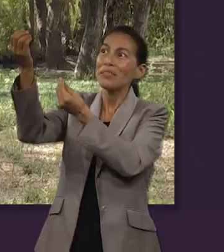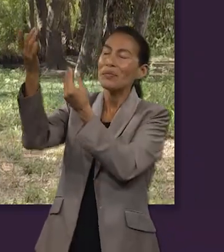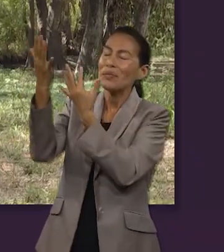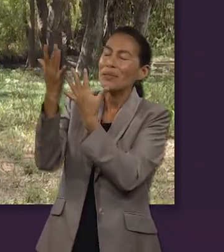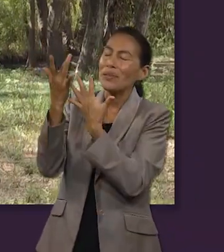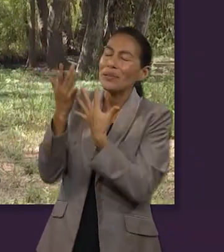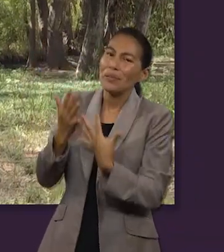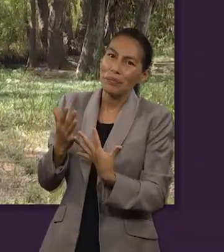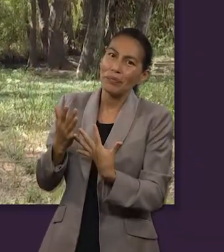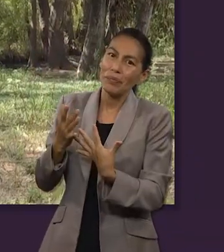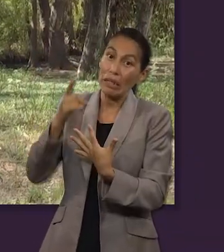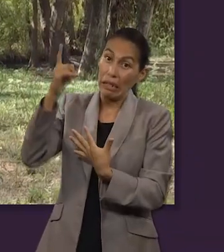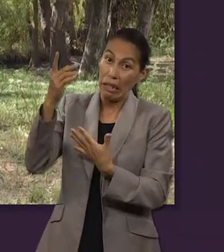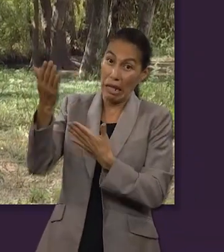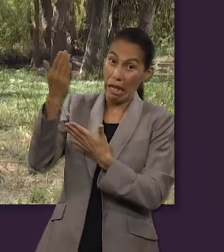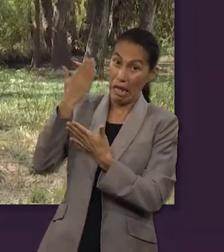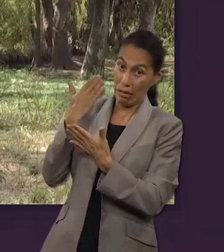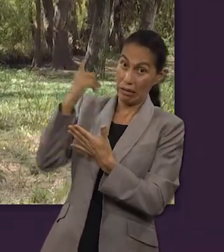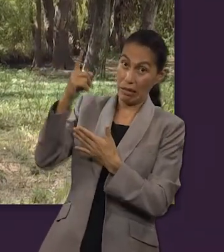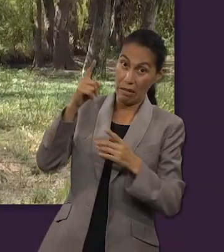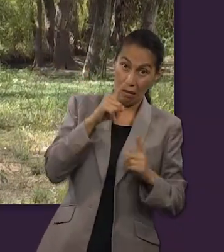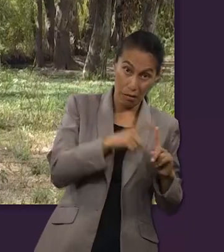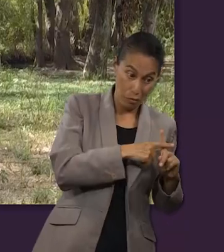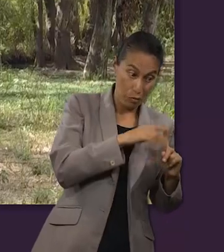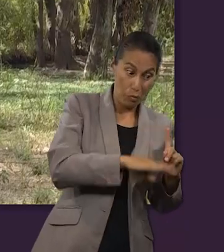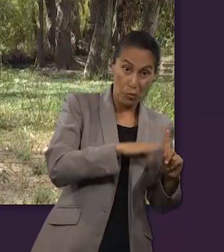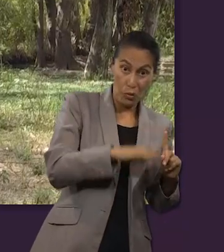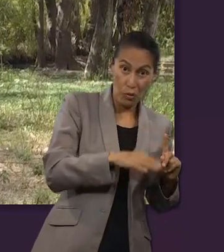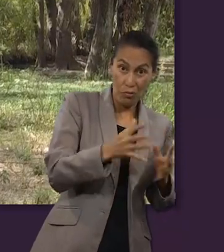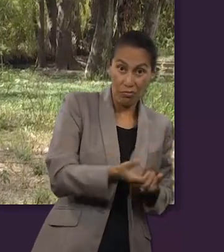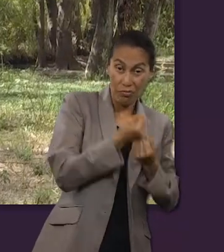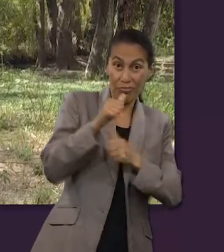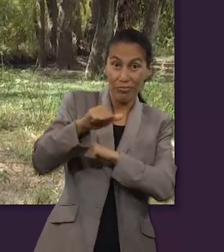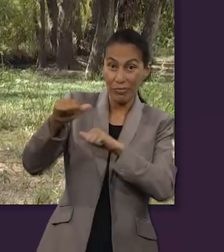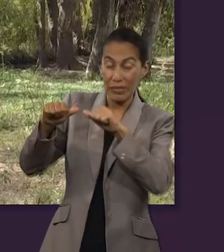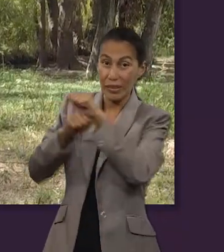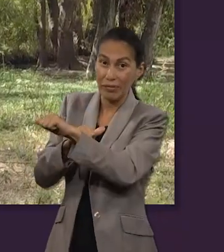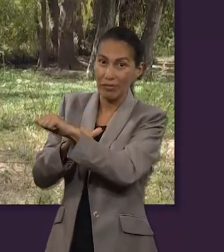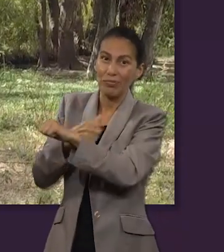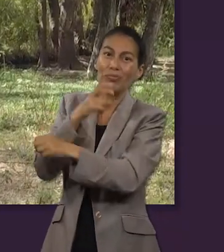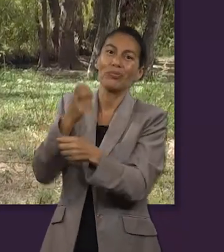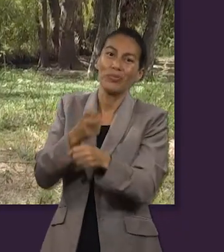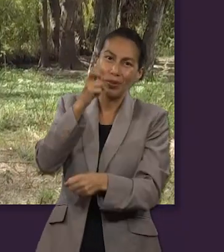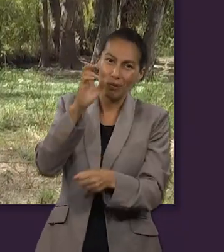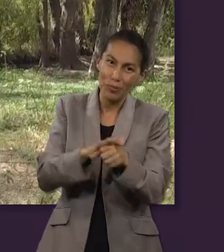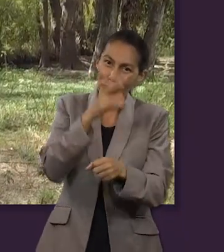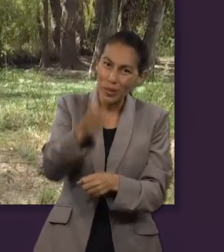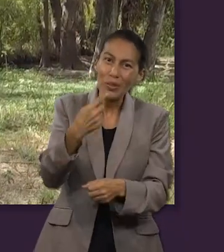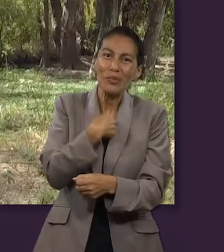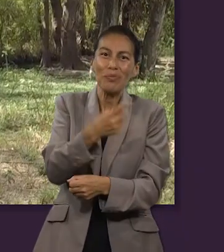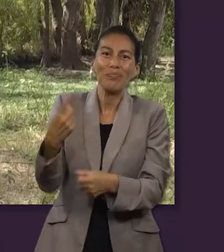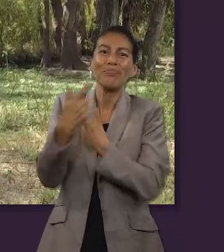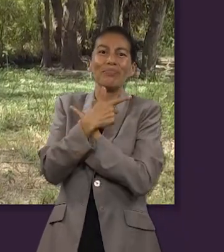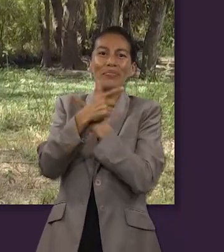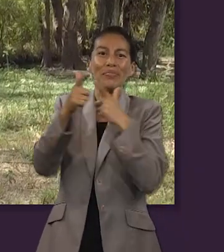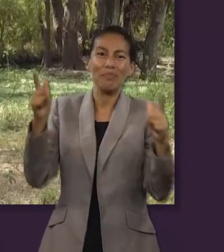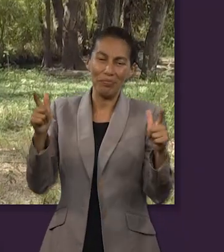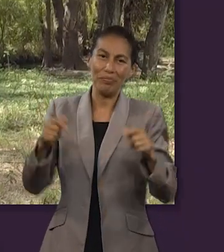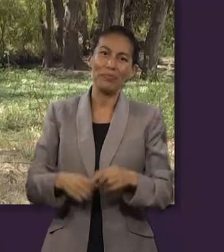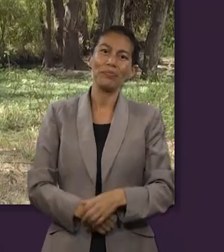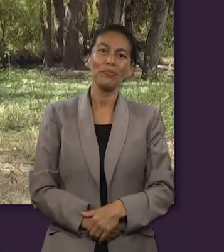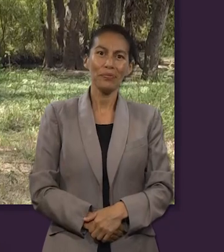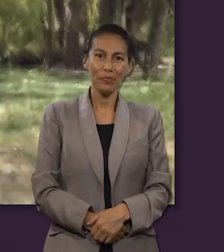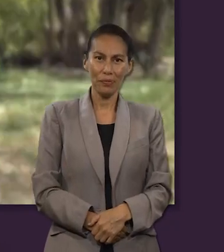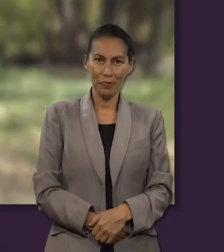aprovechémosla para escoger la vida, la vida que Dios nos ofrece y que Él pagó en la Cruz del